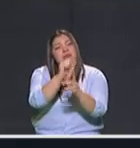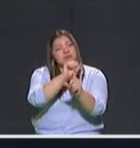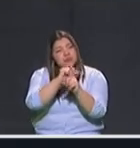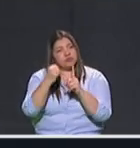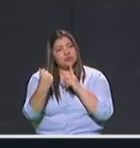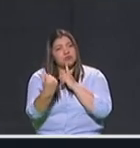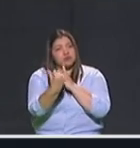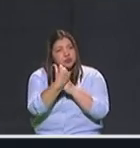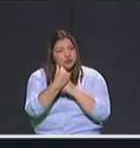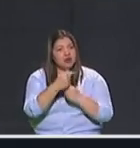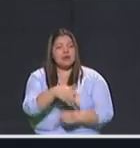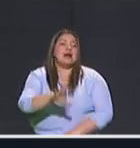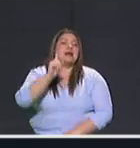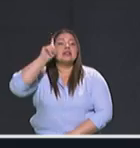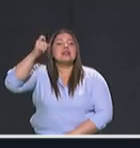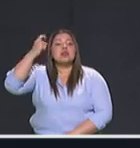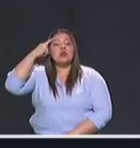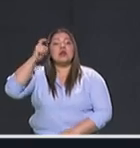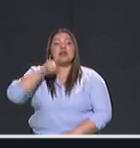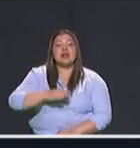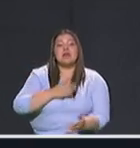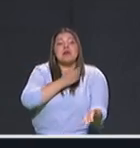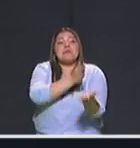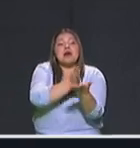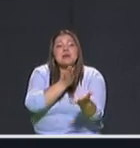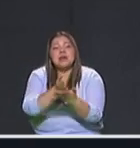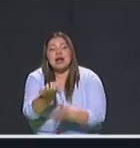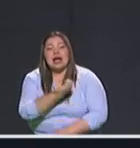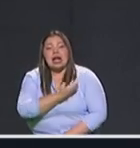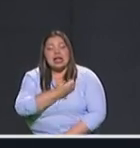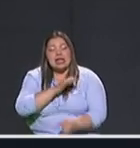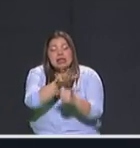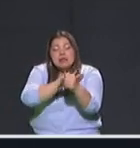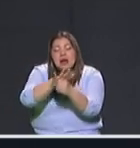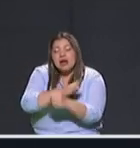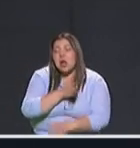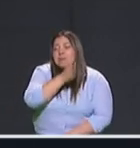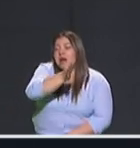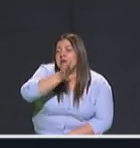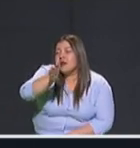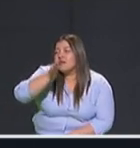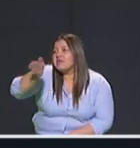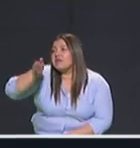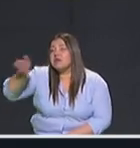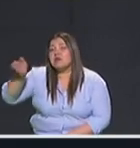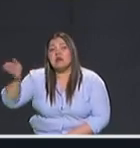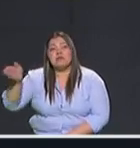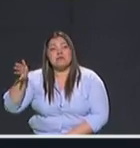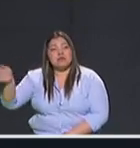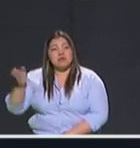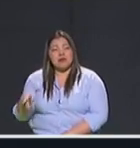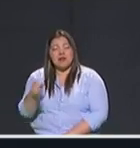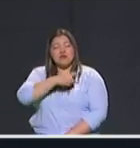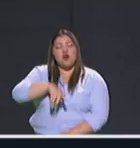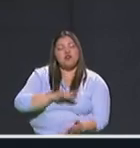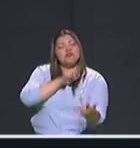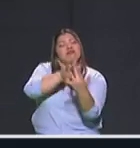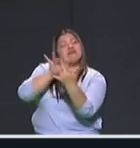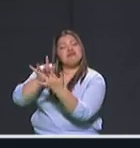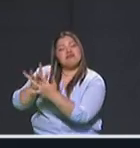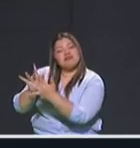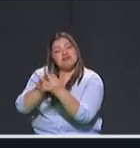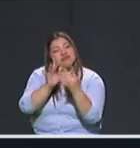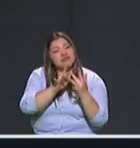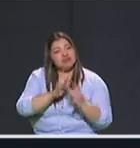que signifique más presencia del gobierno, desde el alcalde, que va a estar en los barrios, todos los secretarios de despacho, todos ganándonos el corazón de los ciudadanos.